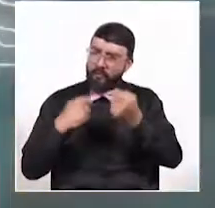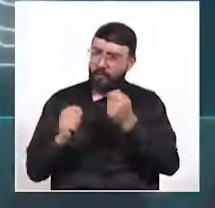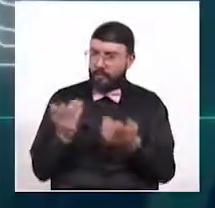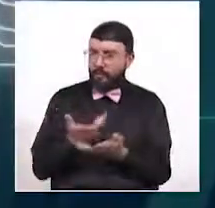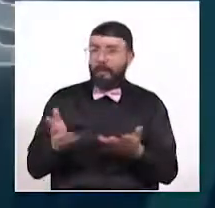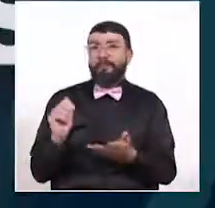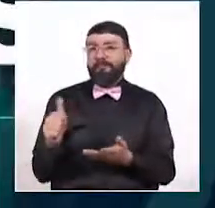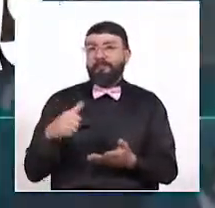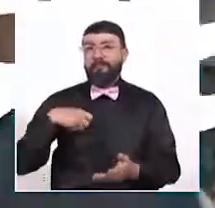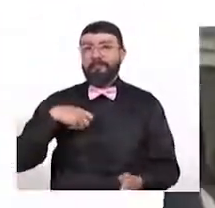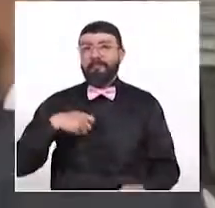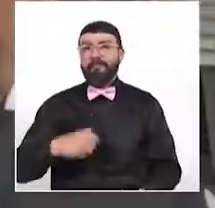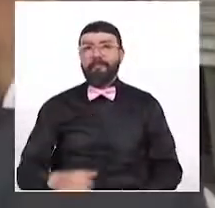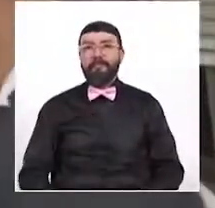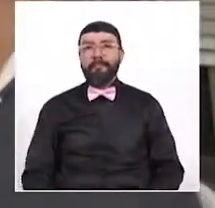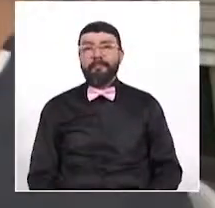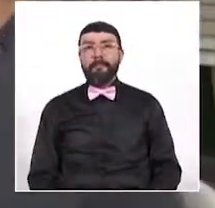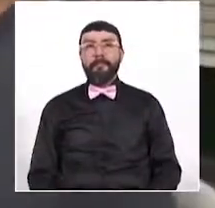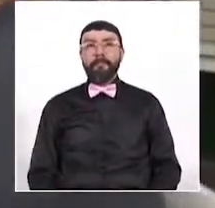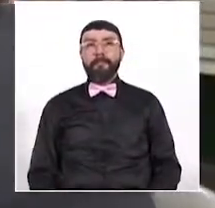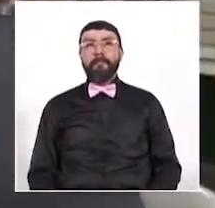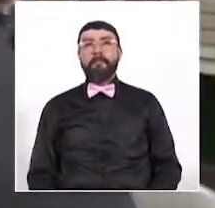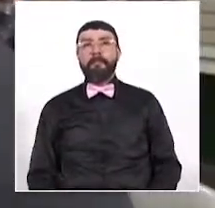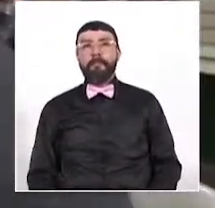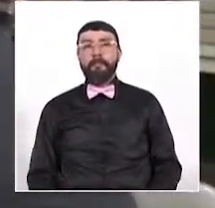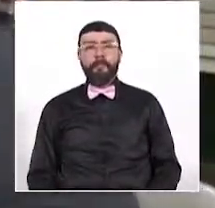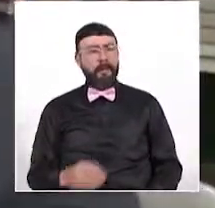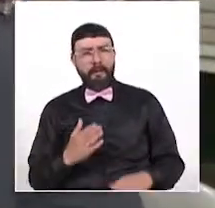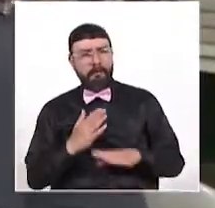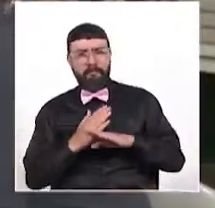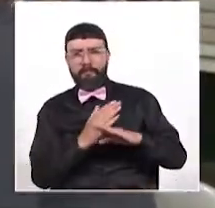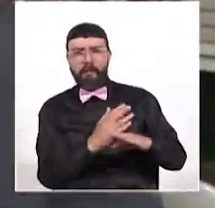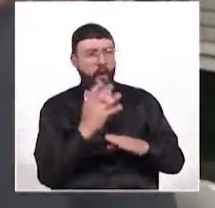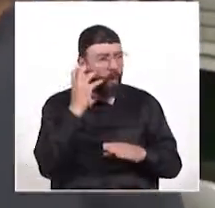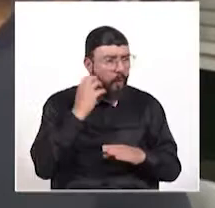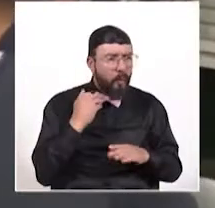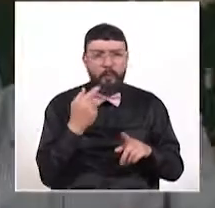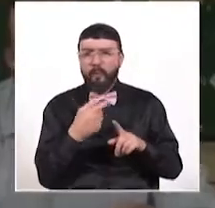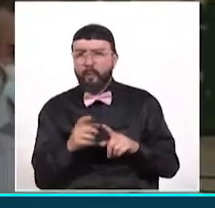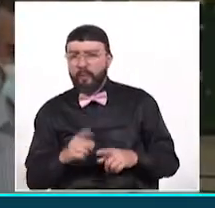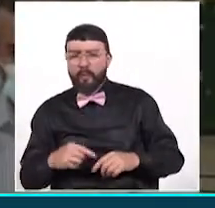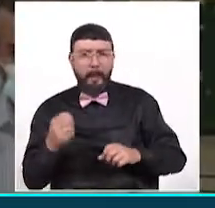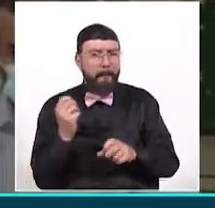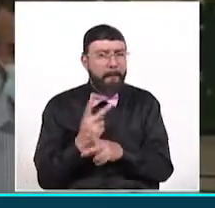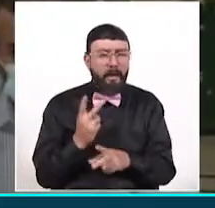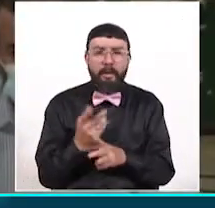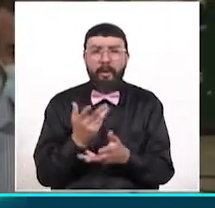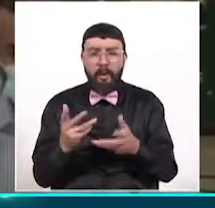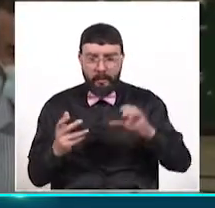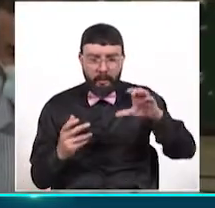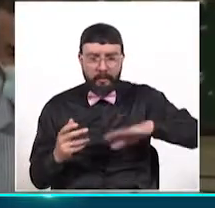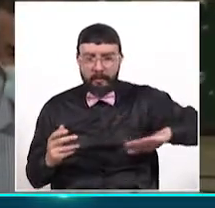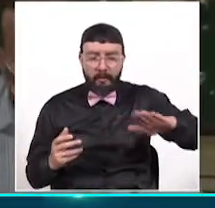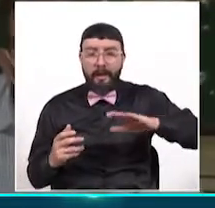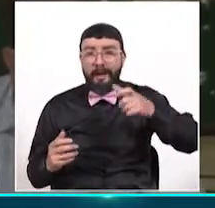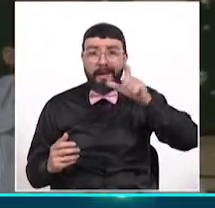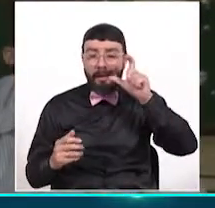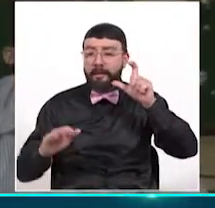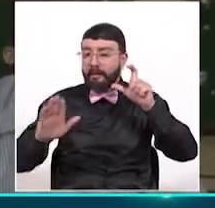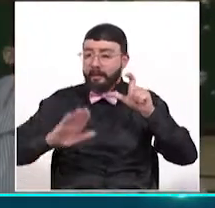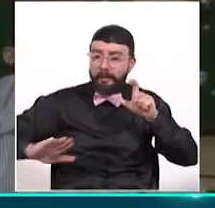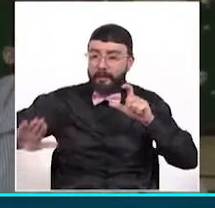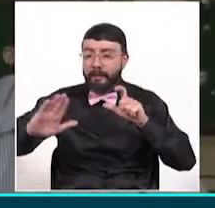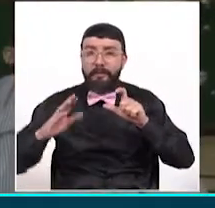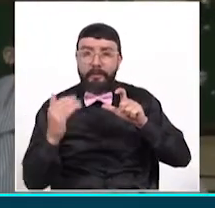productos. Con el fin de evitar hechos delictivos en zona limítrofe entre Caldas y Tolima, las autoridades de ambos departamentos